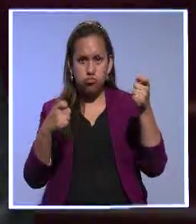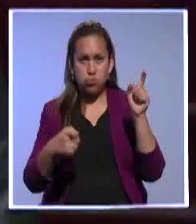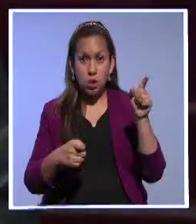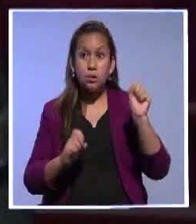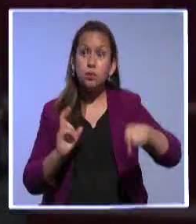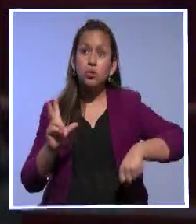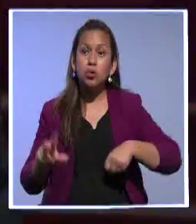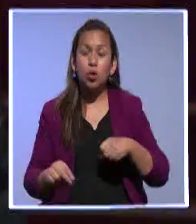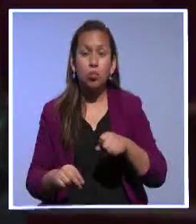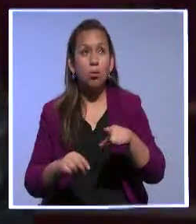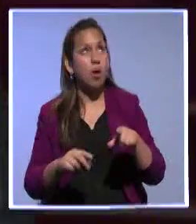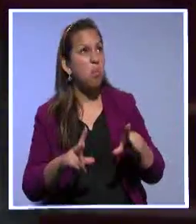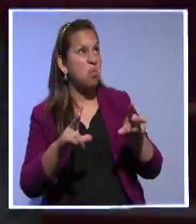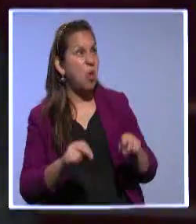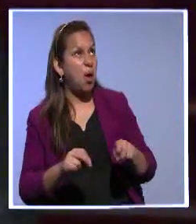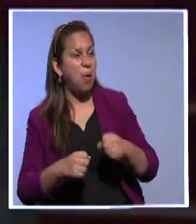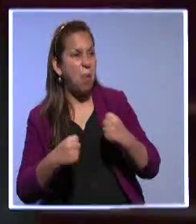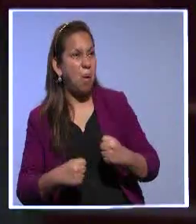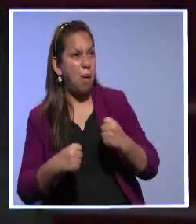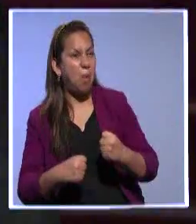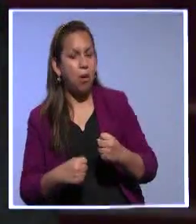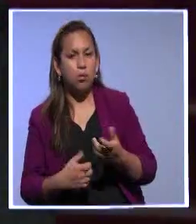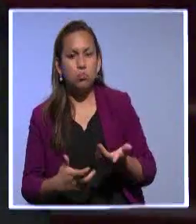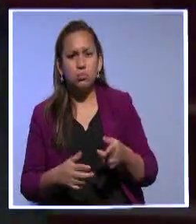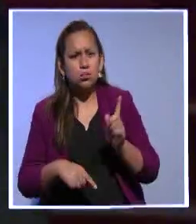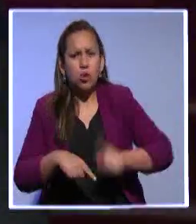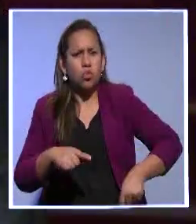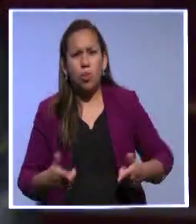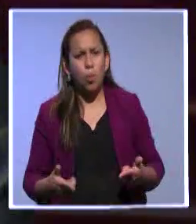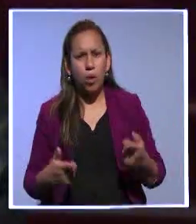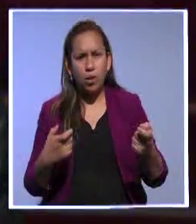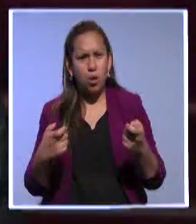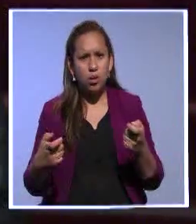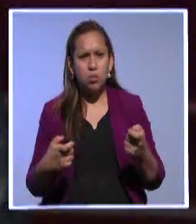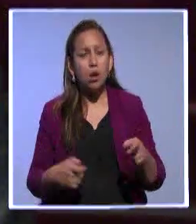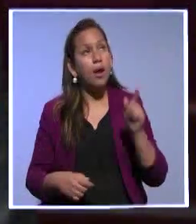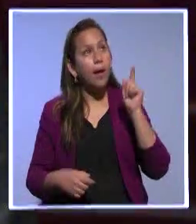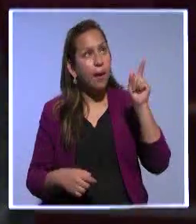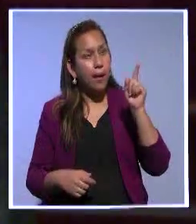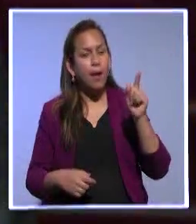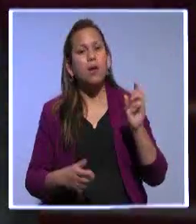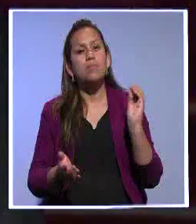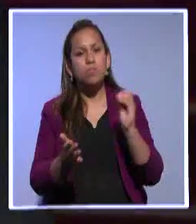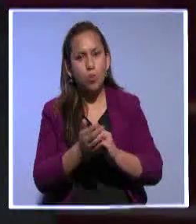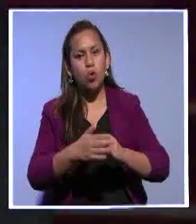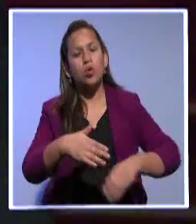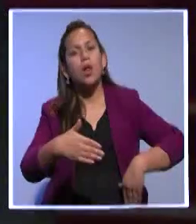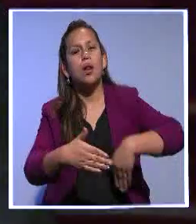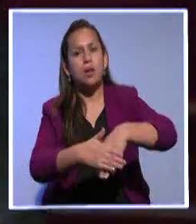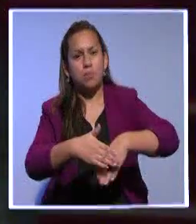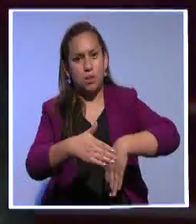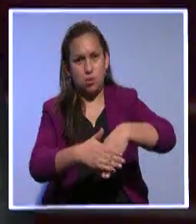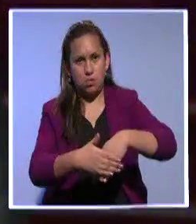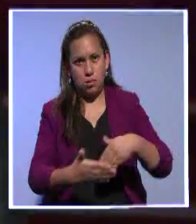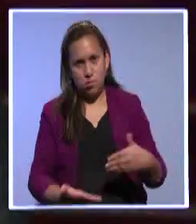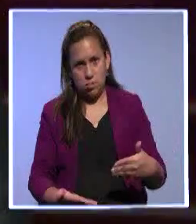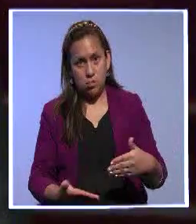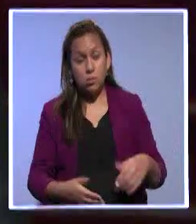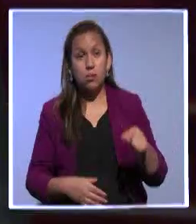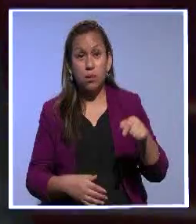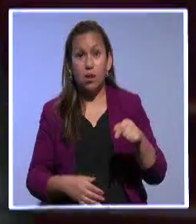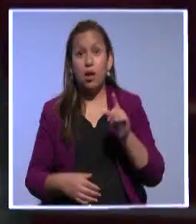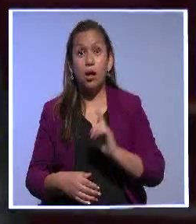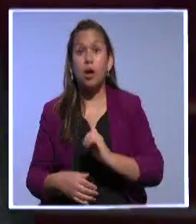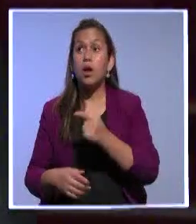quien tiene que orientar la economía, no en el sentido de controlarla, sino de establecer límites. Porque hemos visto que donde el mercado